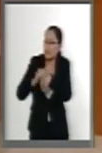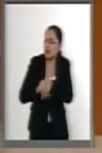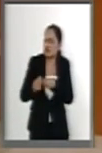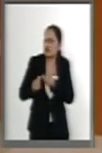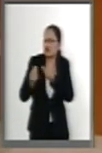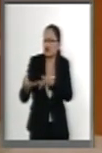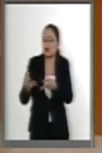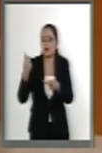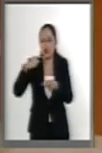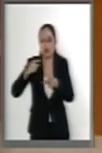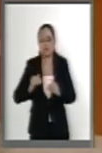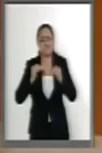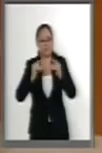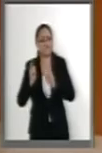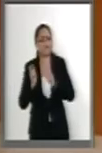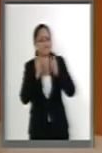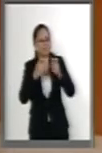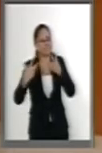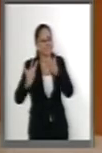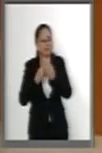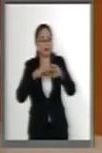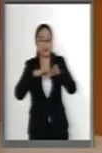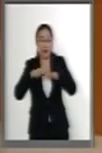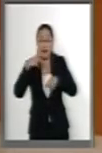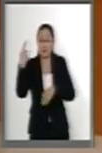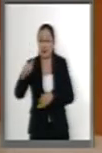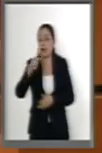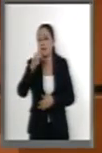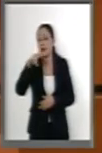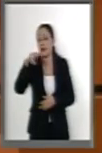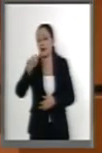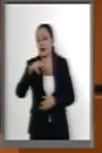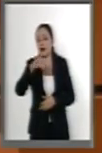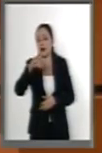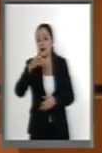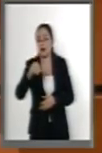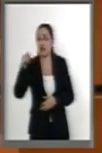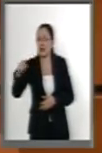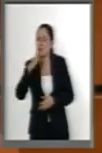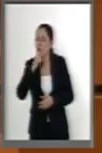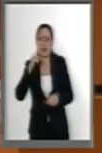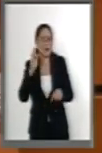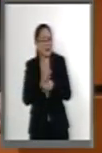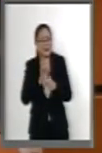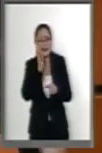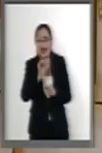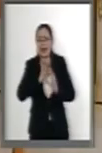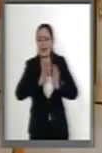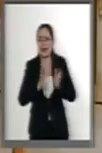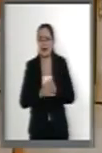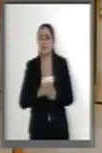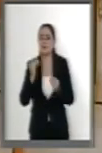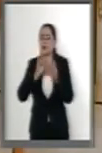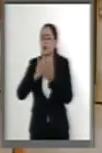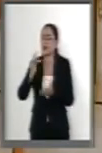en las posiciones a Peña Nieto, que ya no tiene ninguna defensa. Muchas gracias, señor presidente. Gracias, don Manuel Barlet.